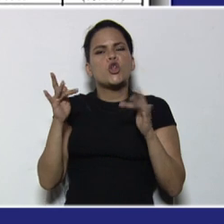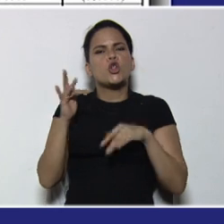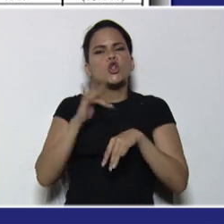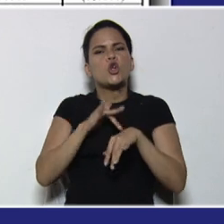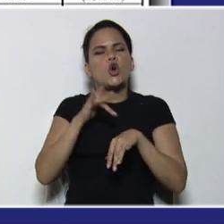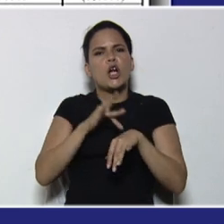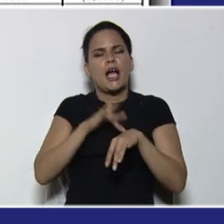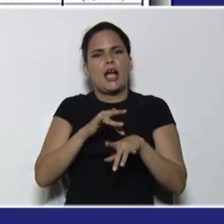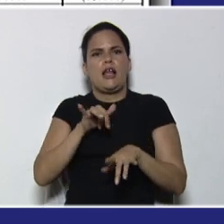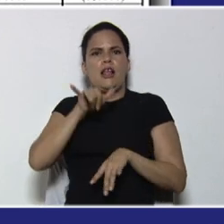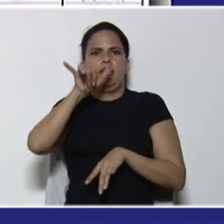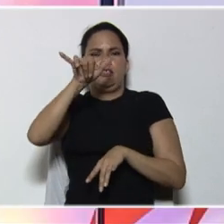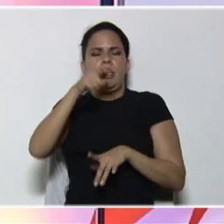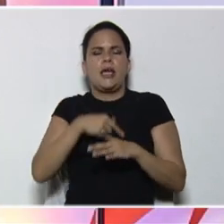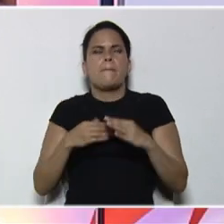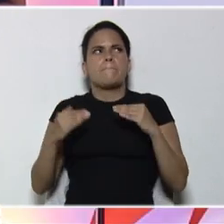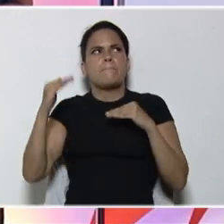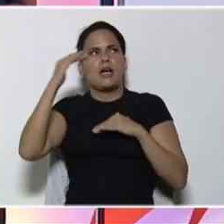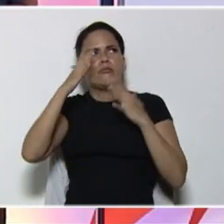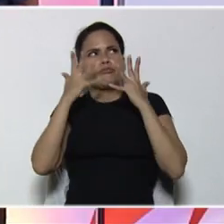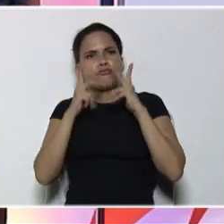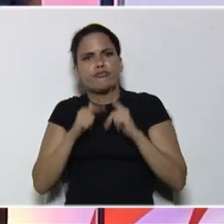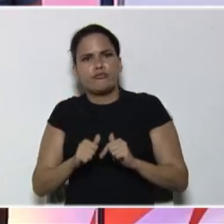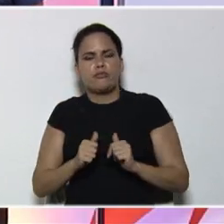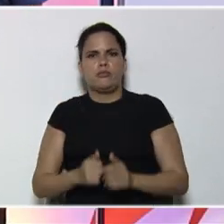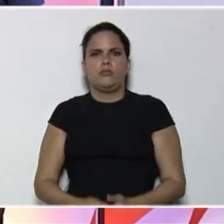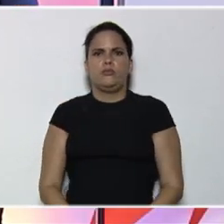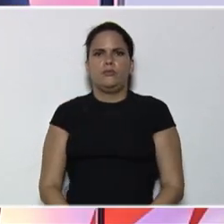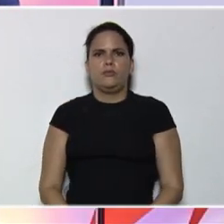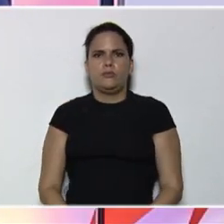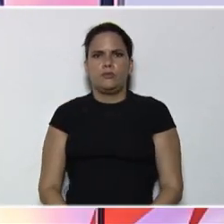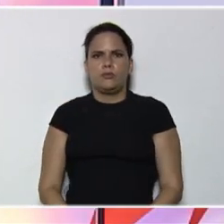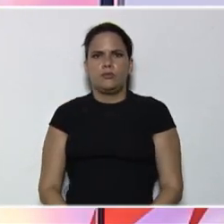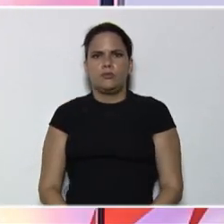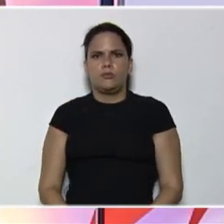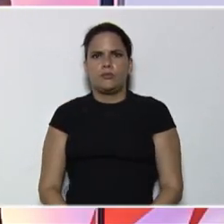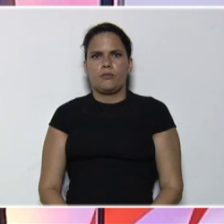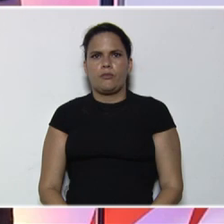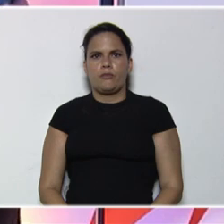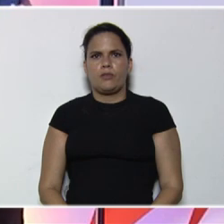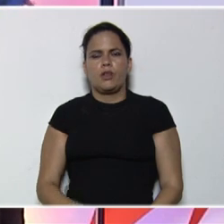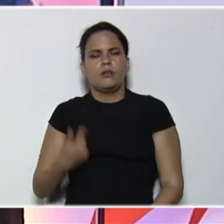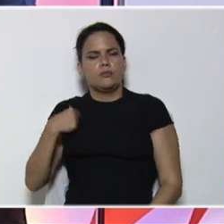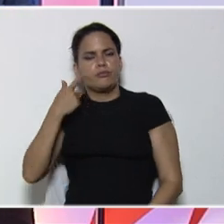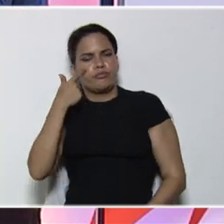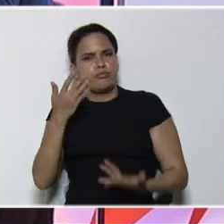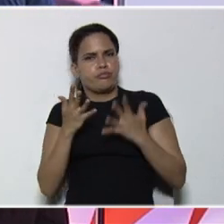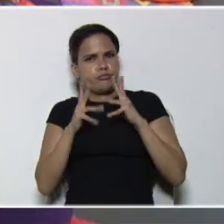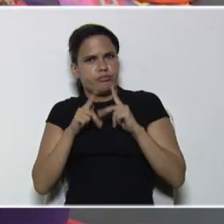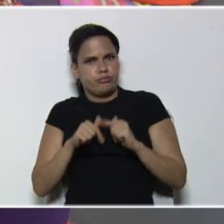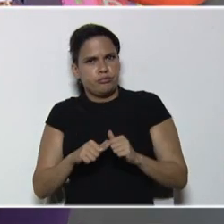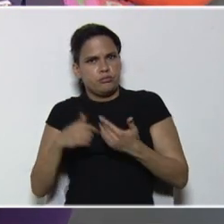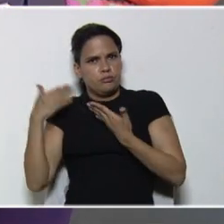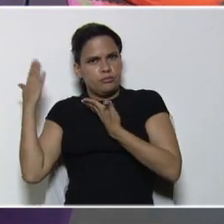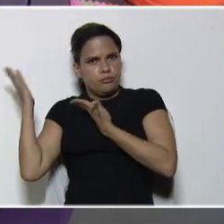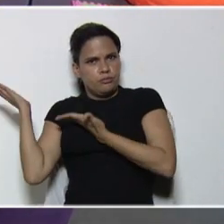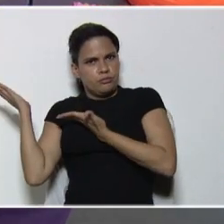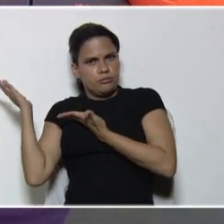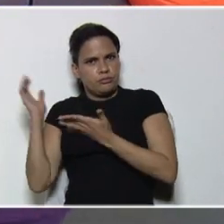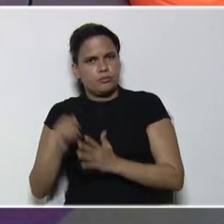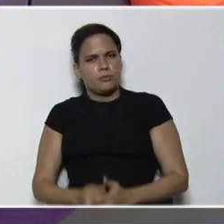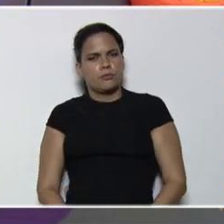es de más de cantidad, ok, vamos a ver, un ejemplo acá, en la